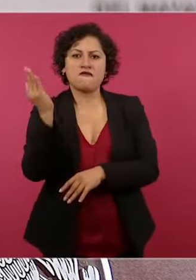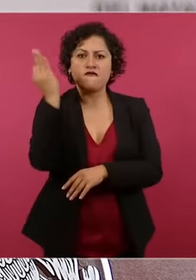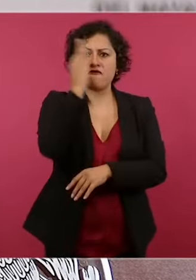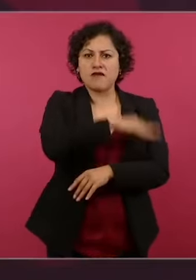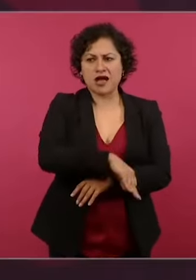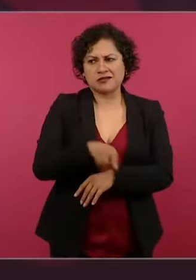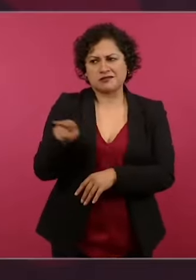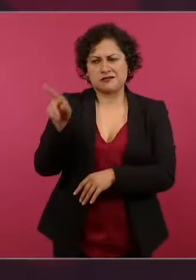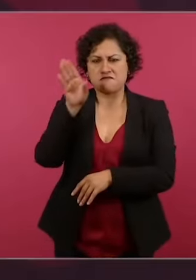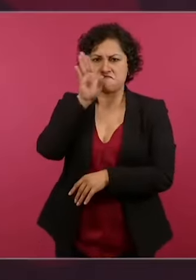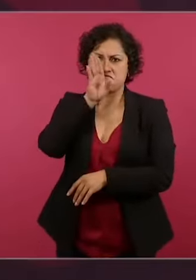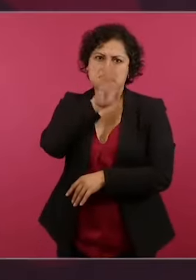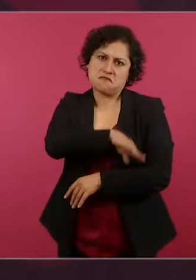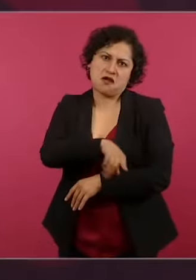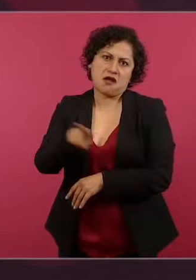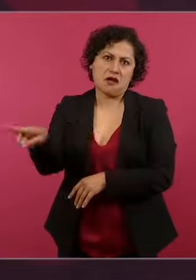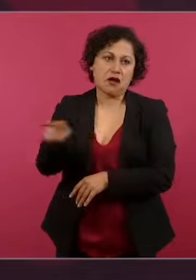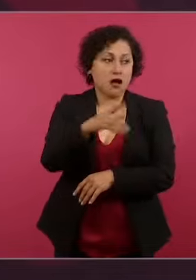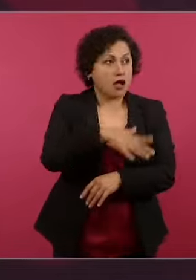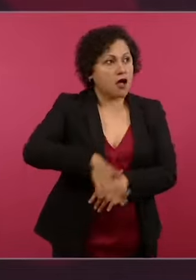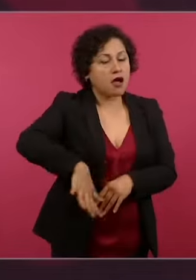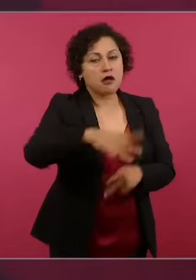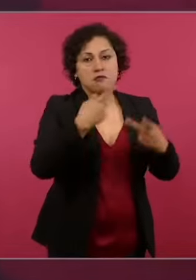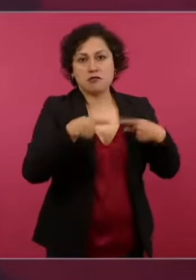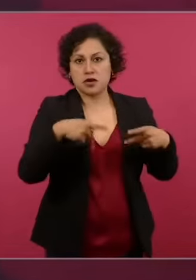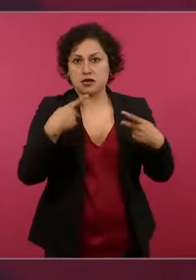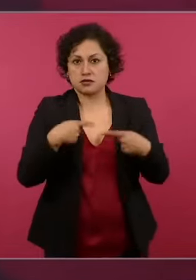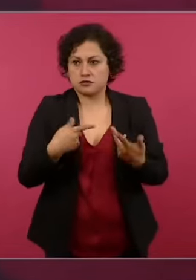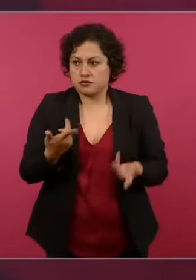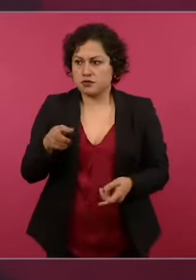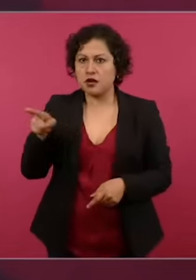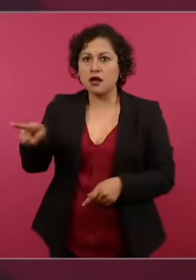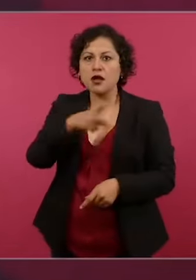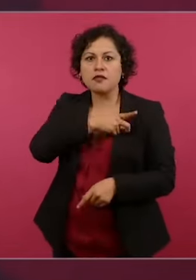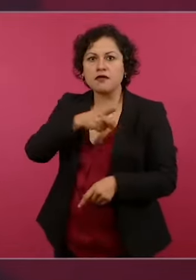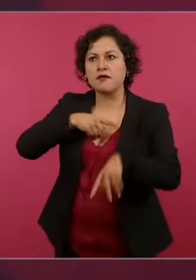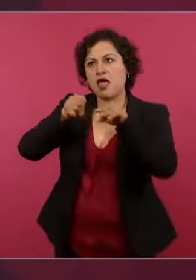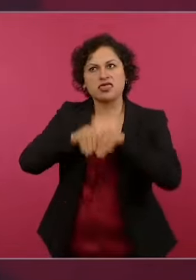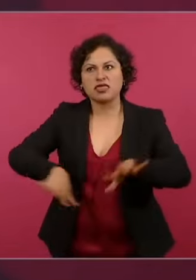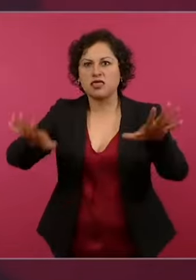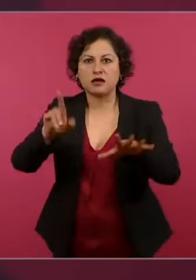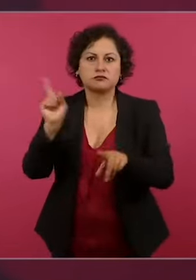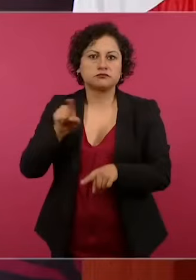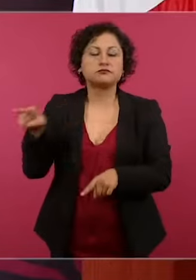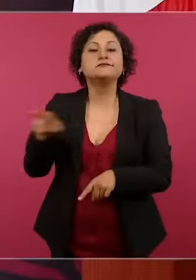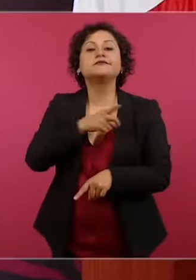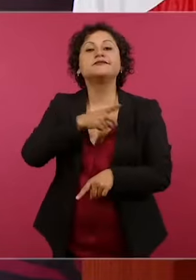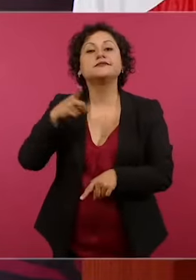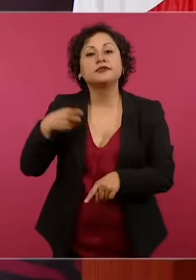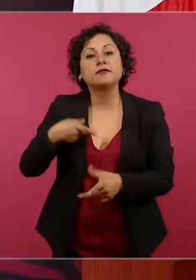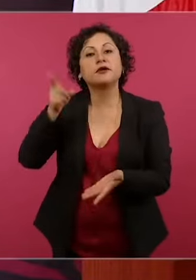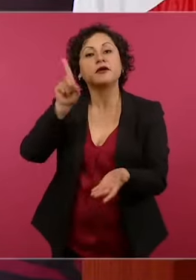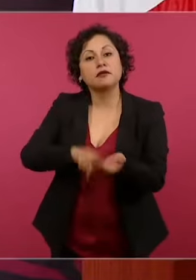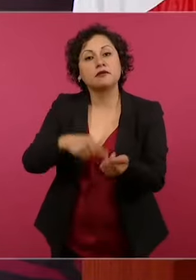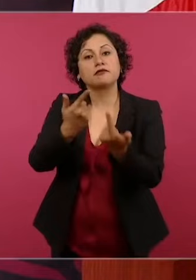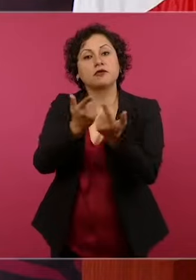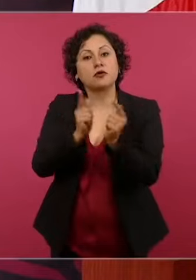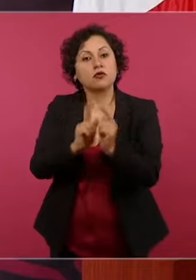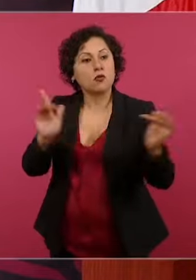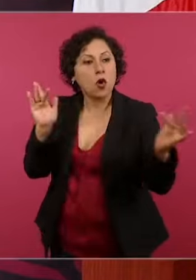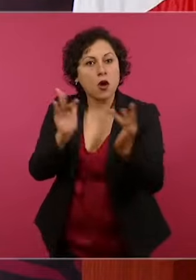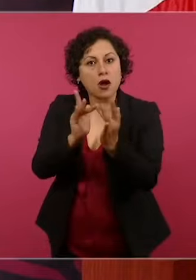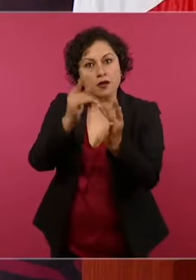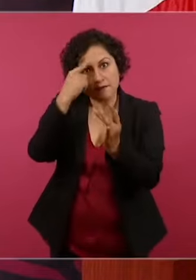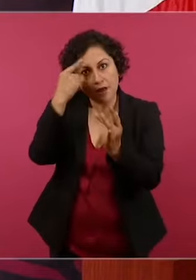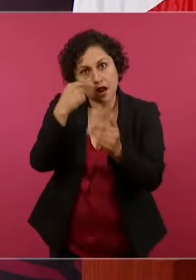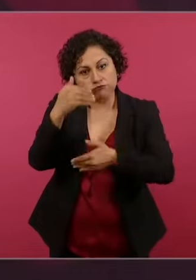totalmente incorrecto que no se hubiera puesto en contacto con los colectivos que han trabajado en la Ciudad de México. Es entonces